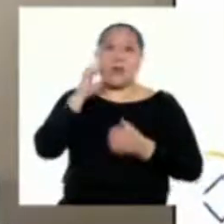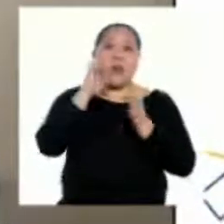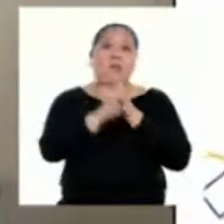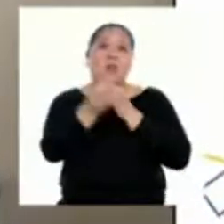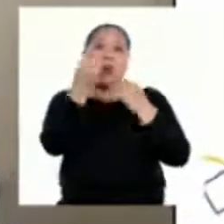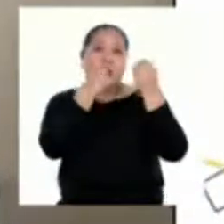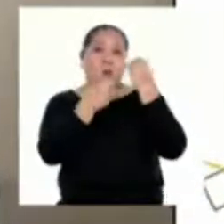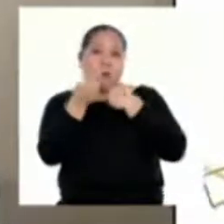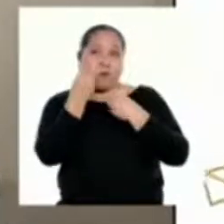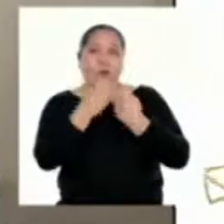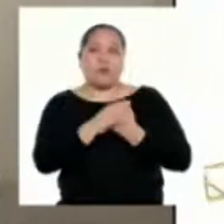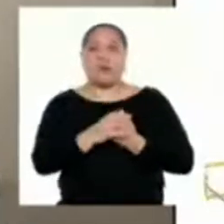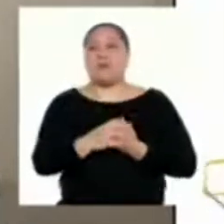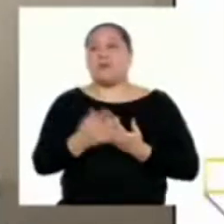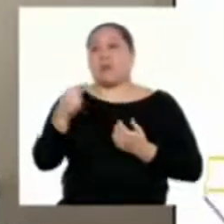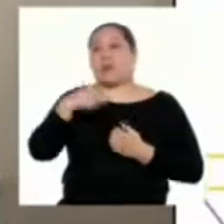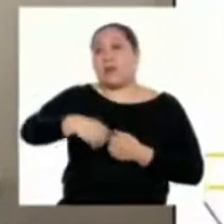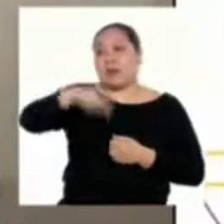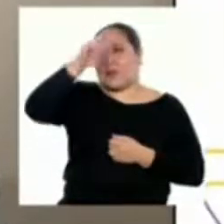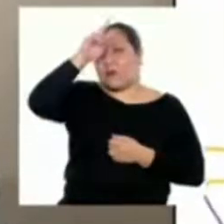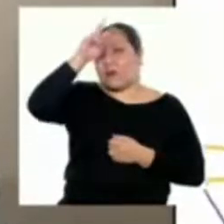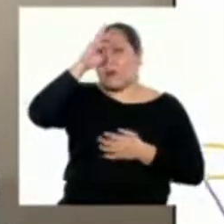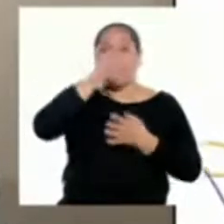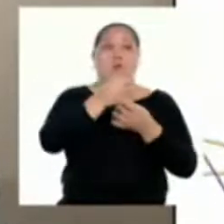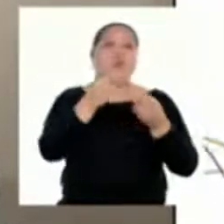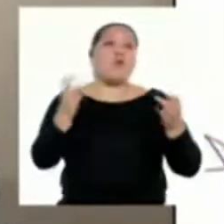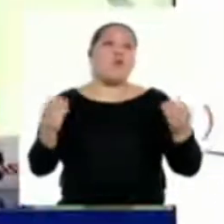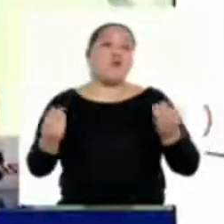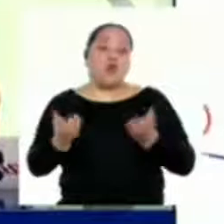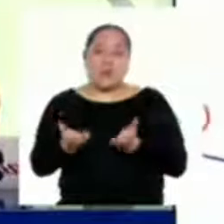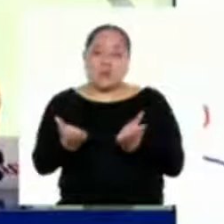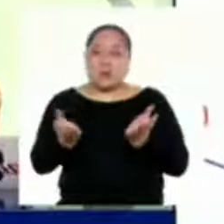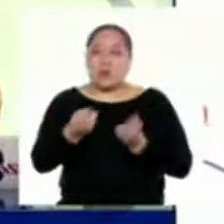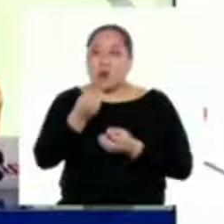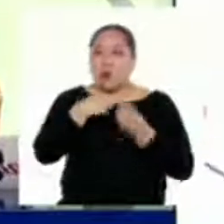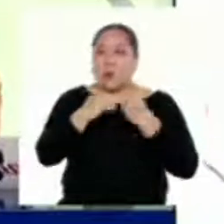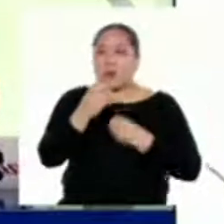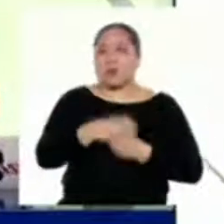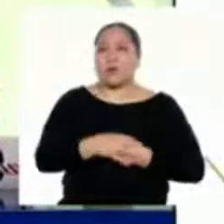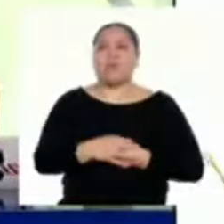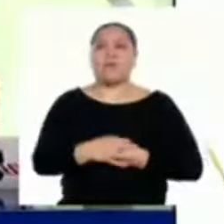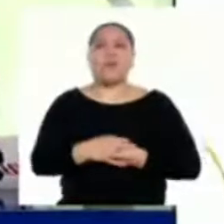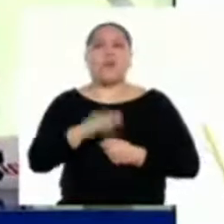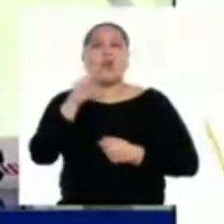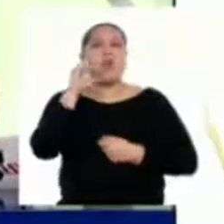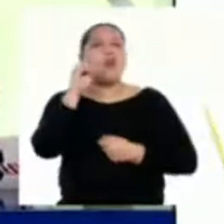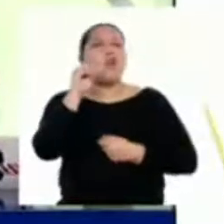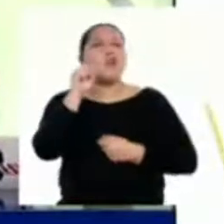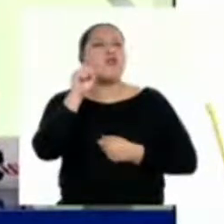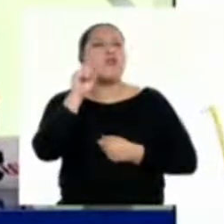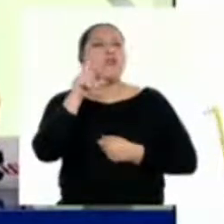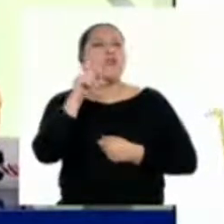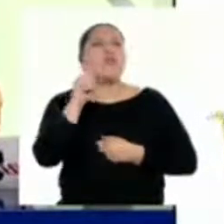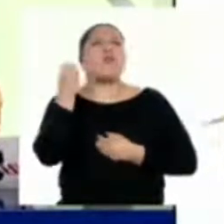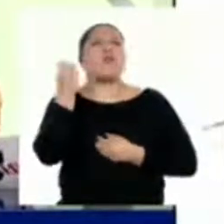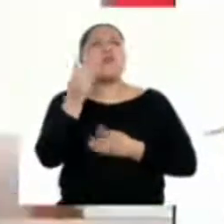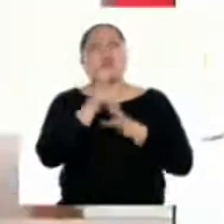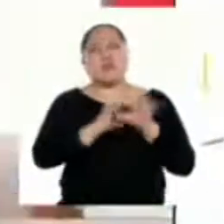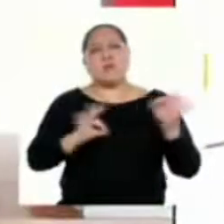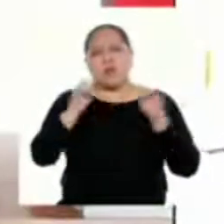en los alimentos. En el Perú hay variedad de platos. Auxilia, ¿por qué es importante preservar la biodiversidad?